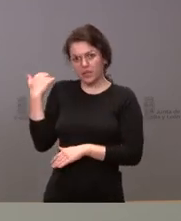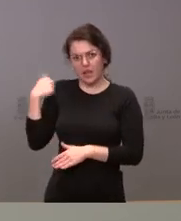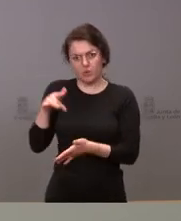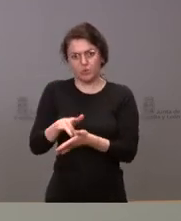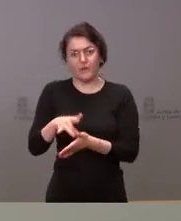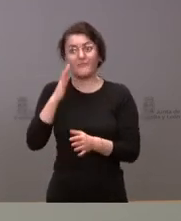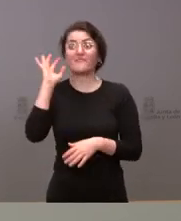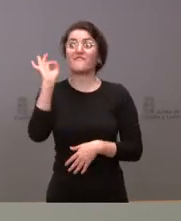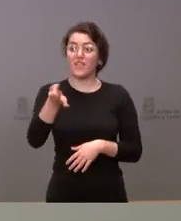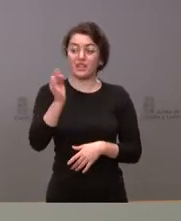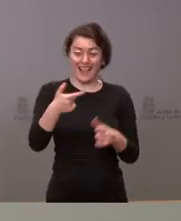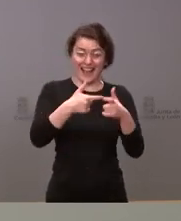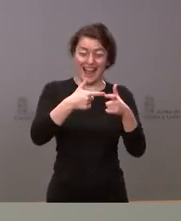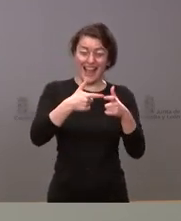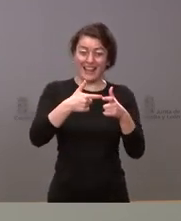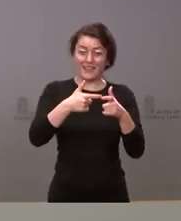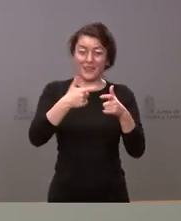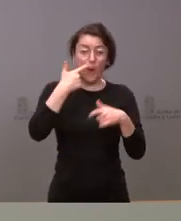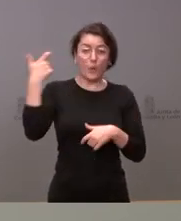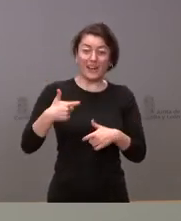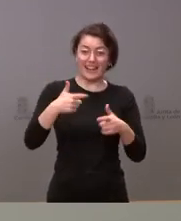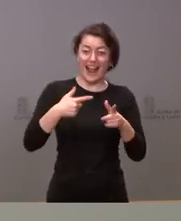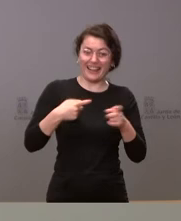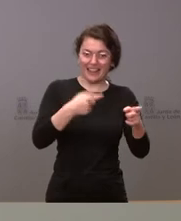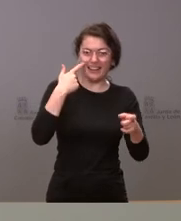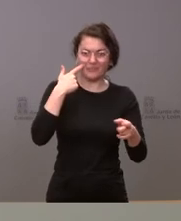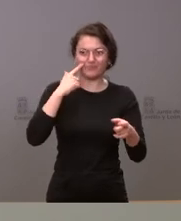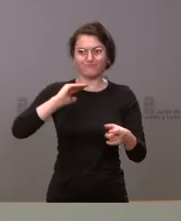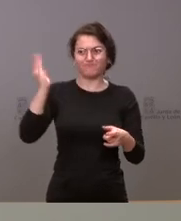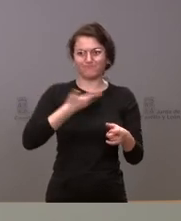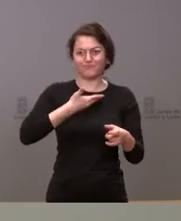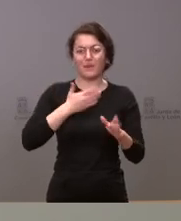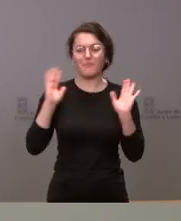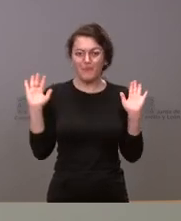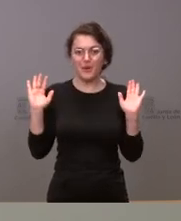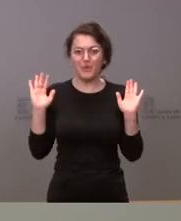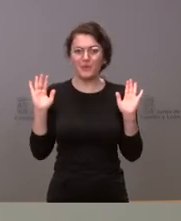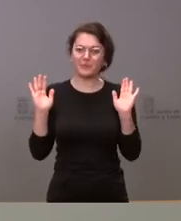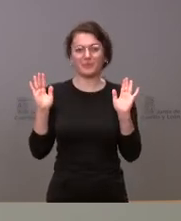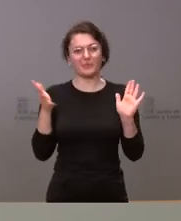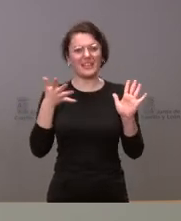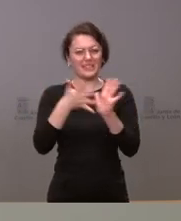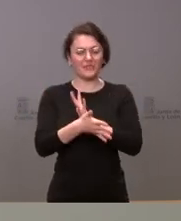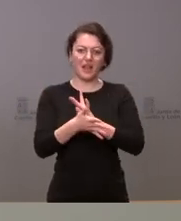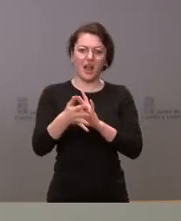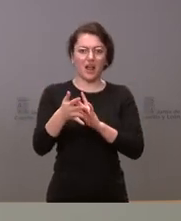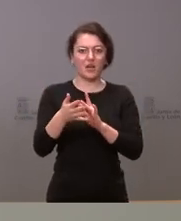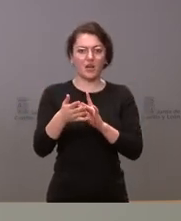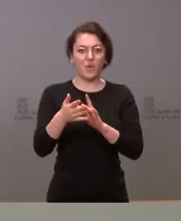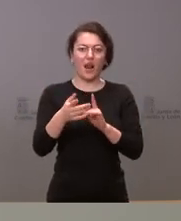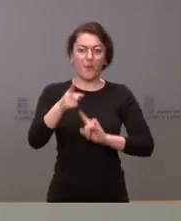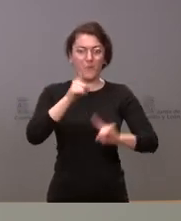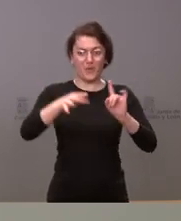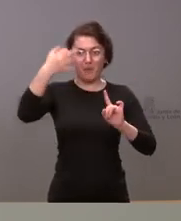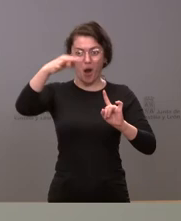agravado pero cometeríamos un error si planteáramos la solución a los problemas solo y exclusivamente pensando en ese hecho puntual